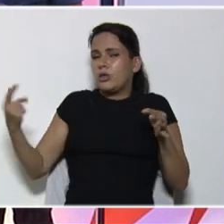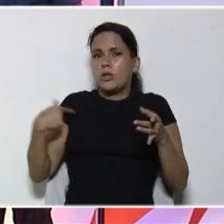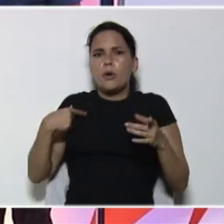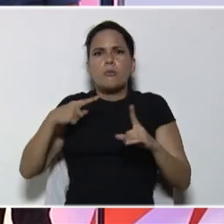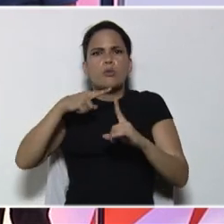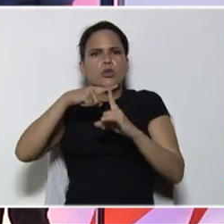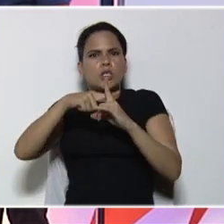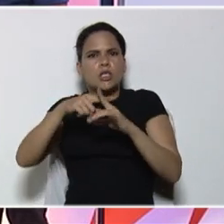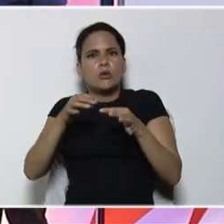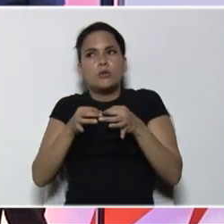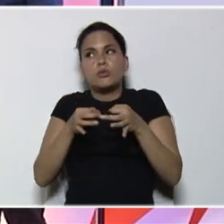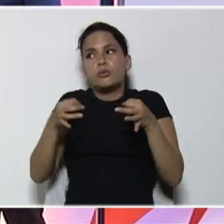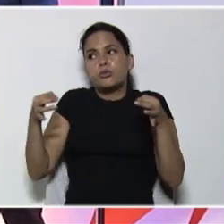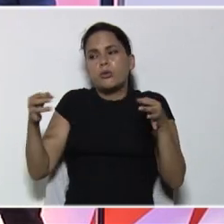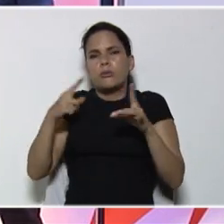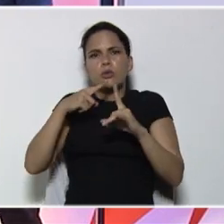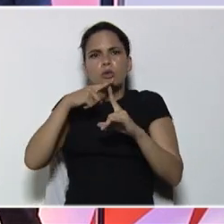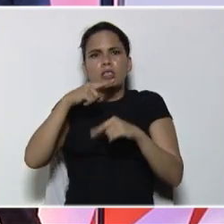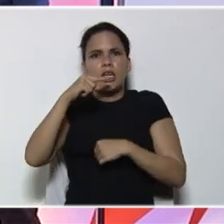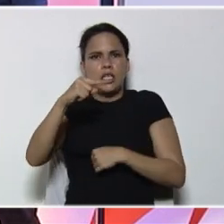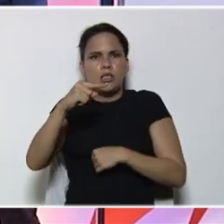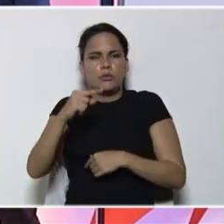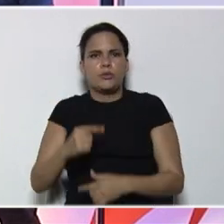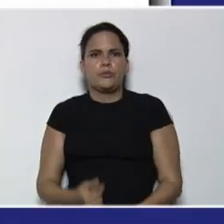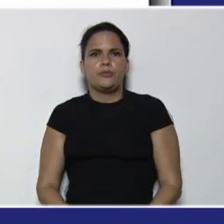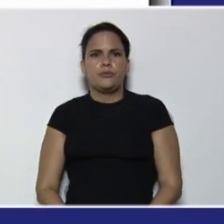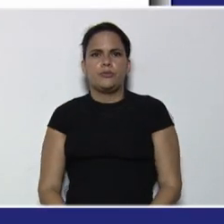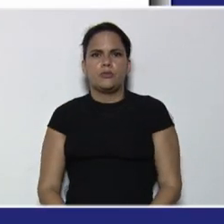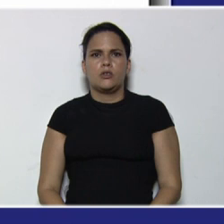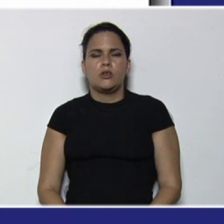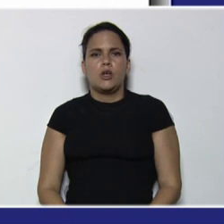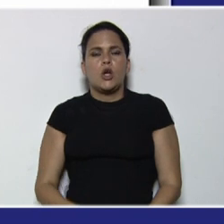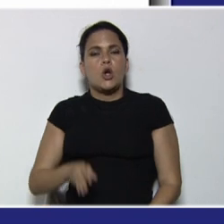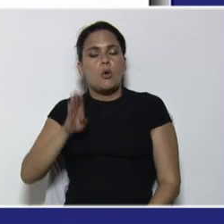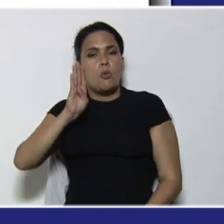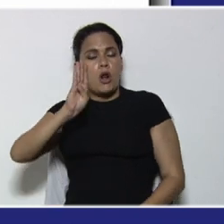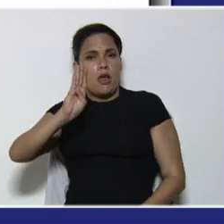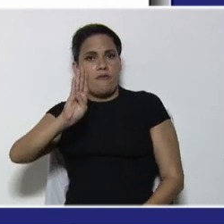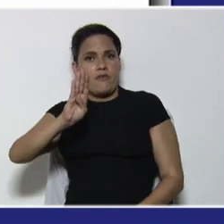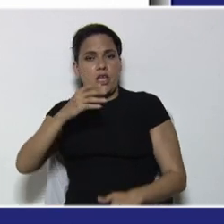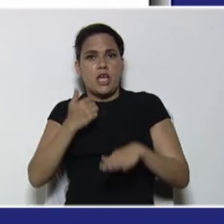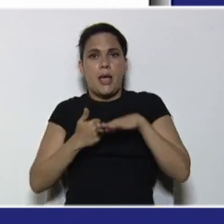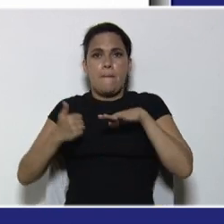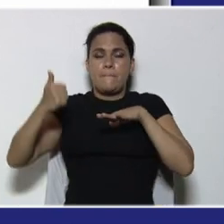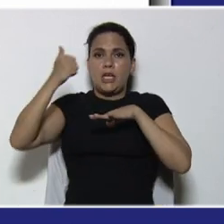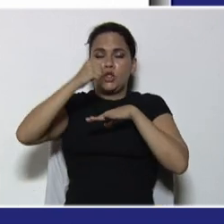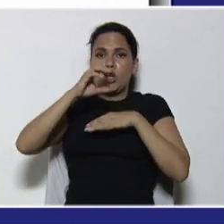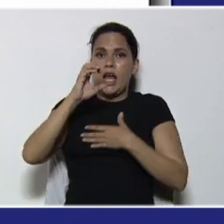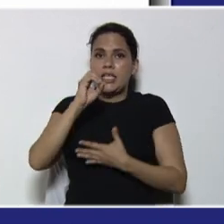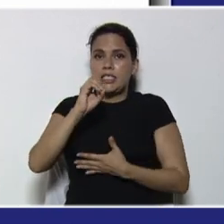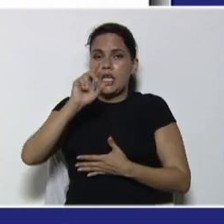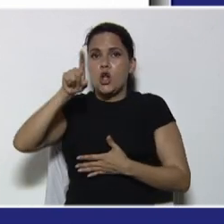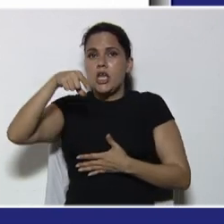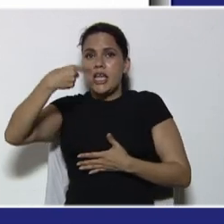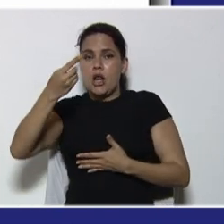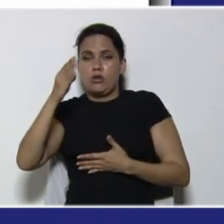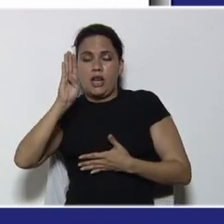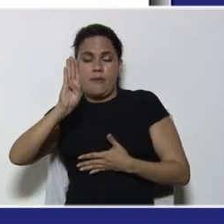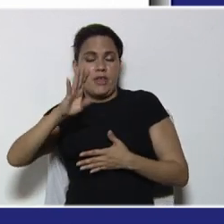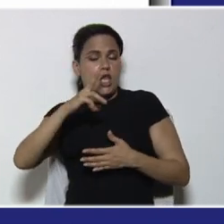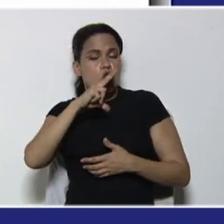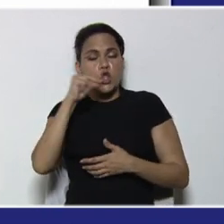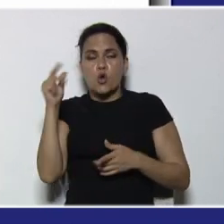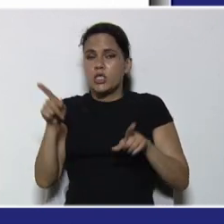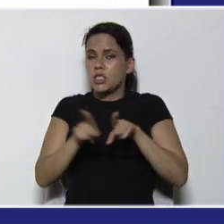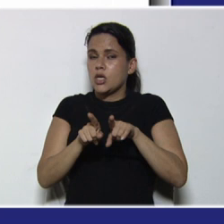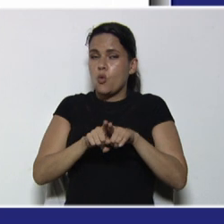infinitos, positivos, negativos, como la B, es mayor, a 0, y la otra B, no es igual a 1, los